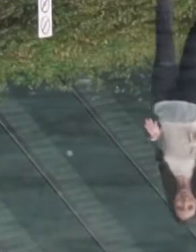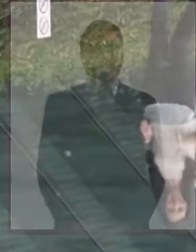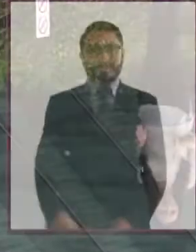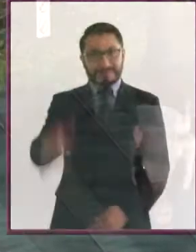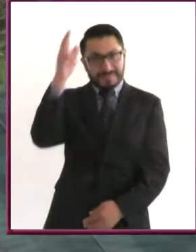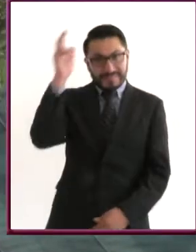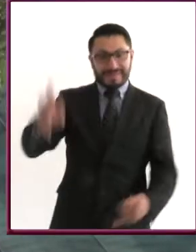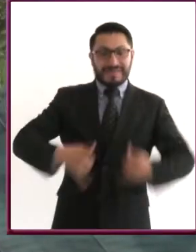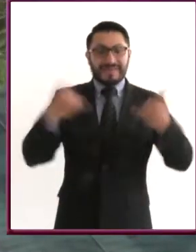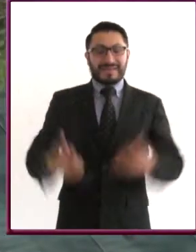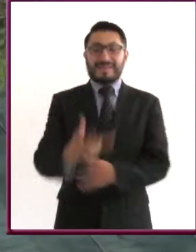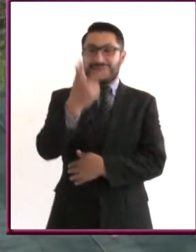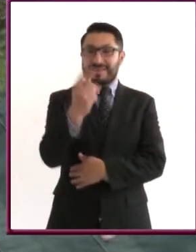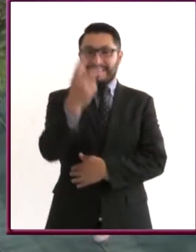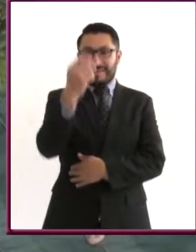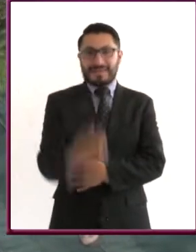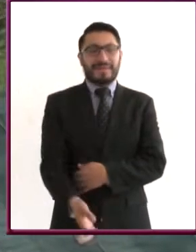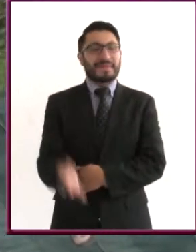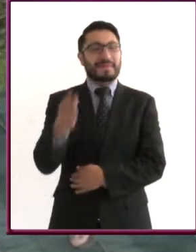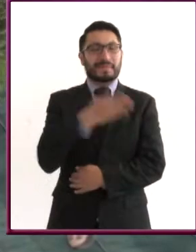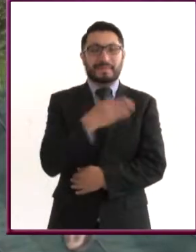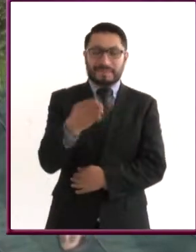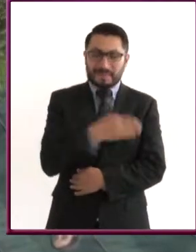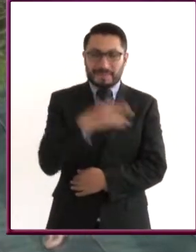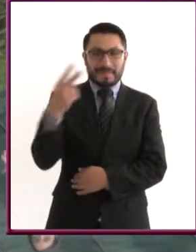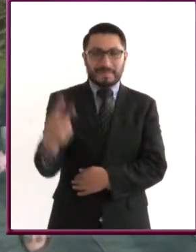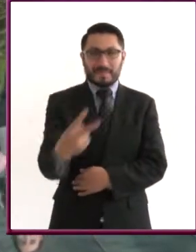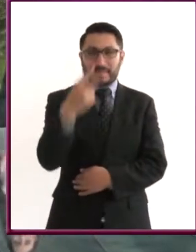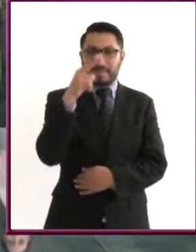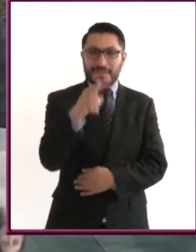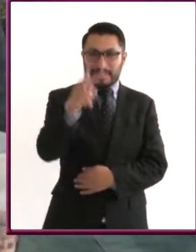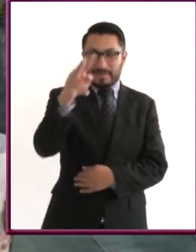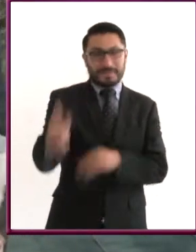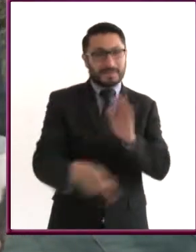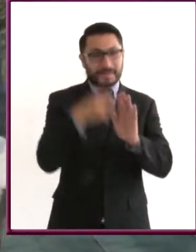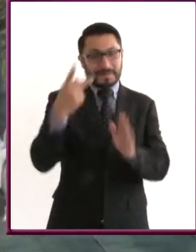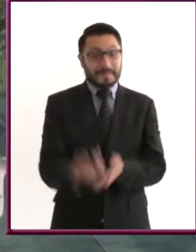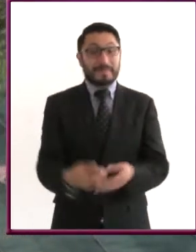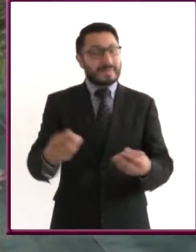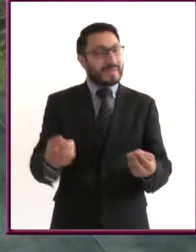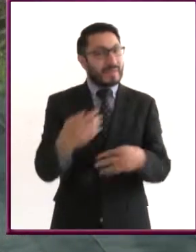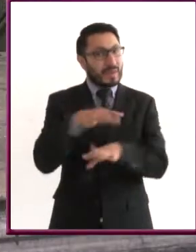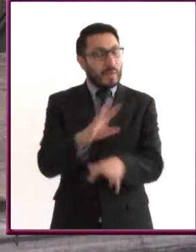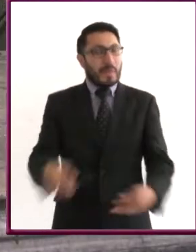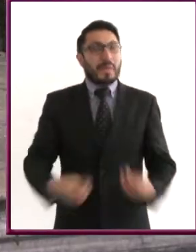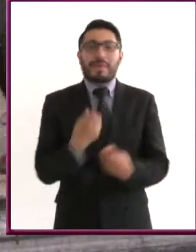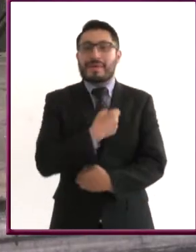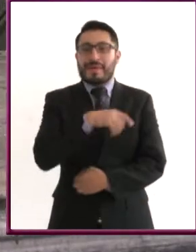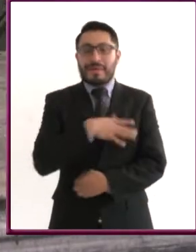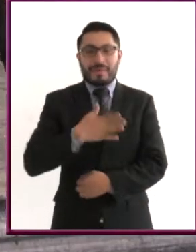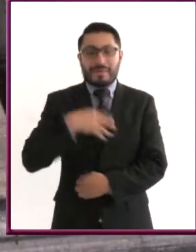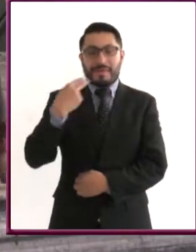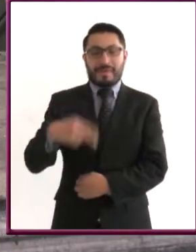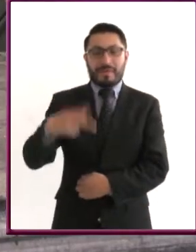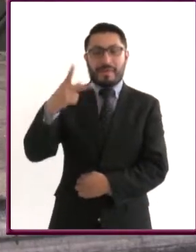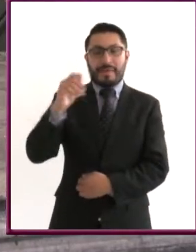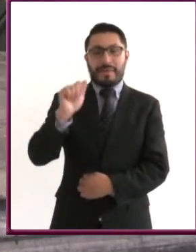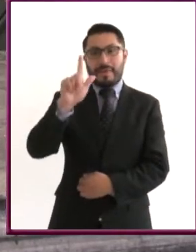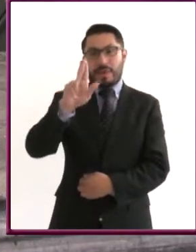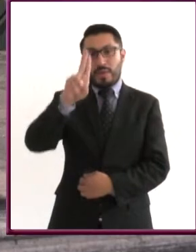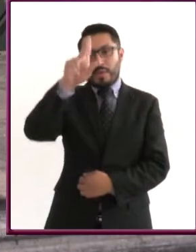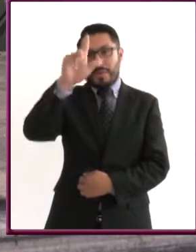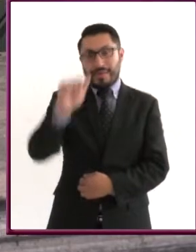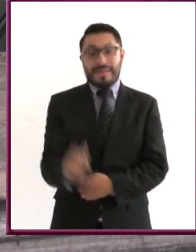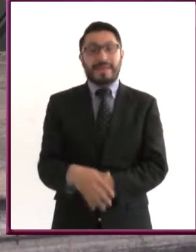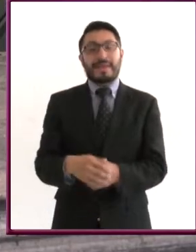Hola, jóvenes en TV. Qué bueno verlos por estos rumbos temáticos de la vida saludable. Yo soy Paula Valdés y en